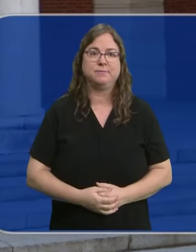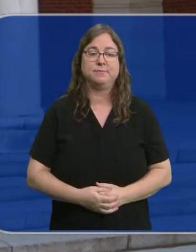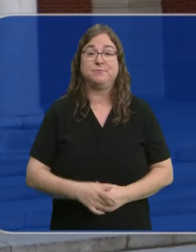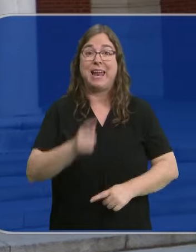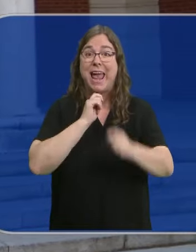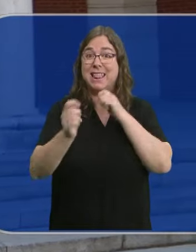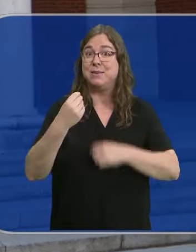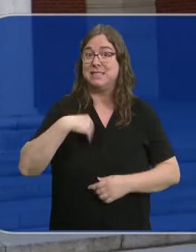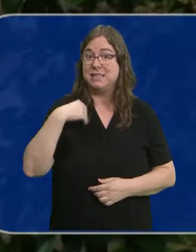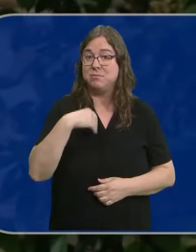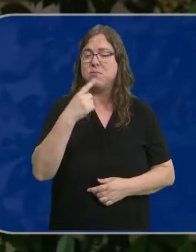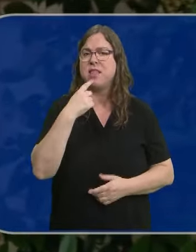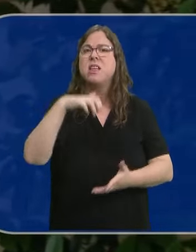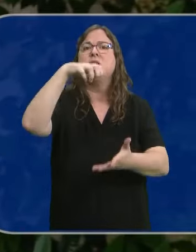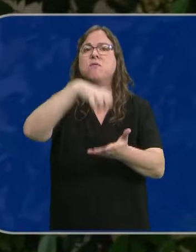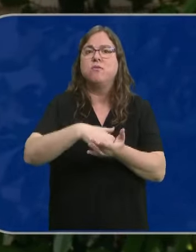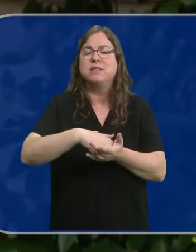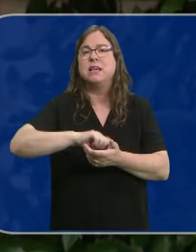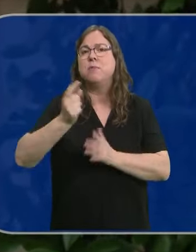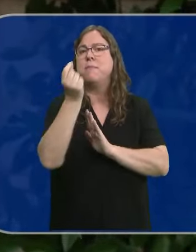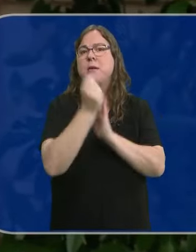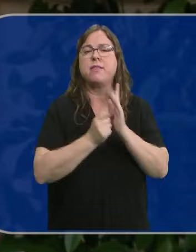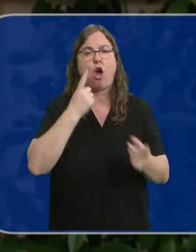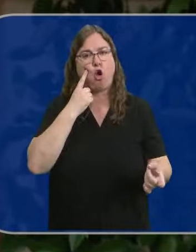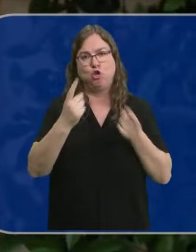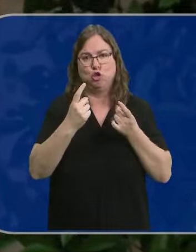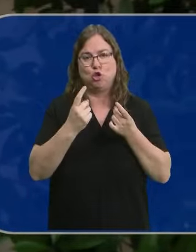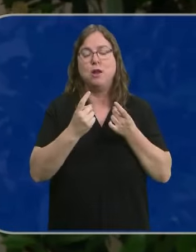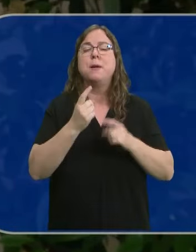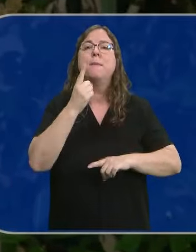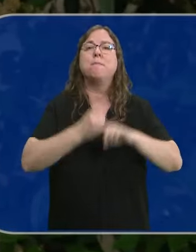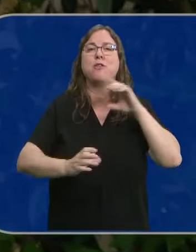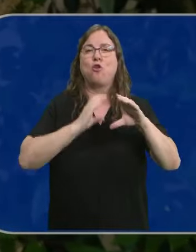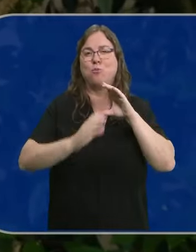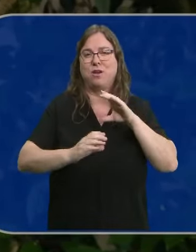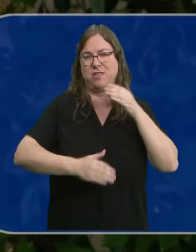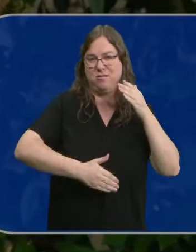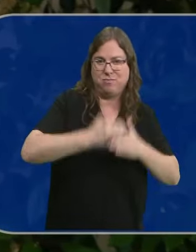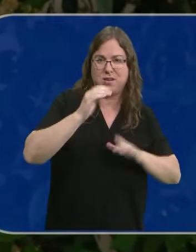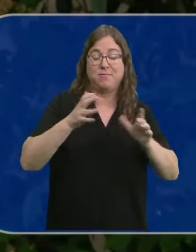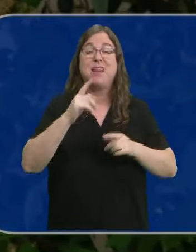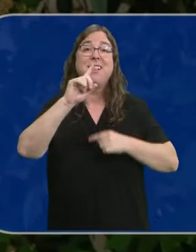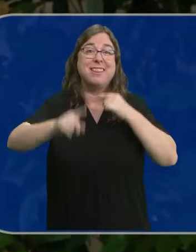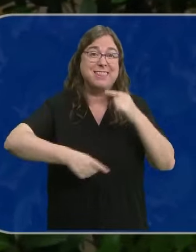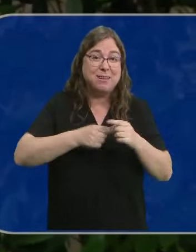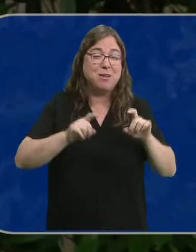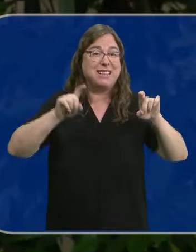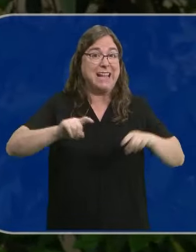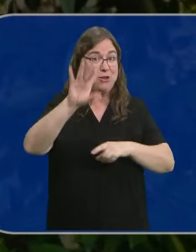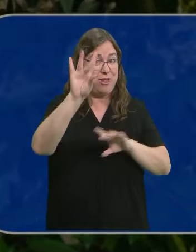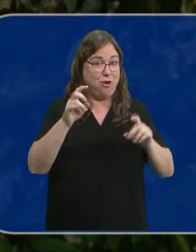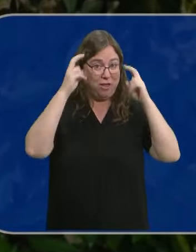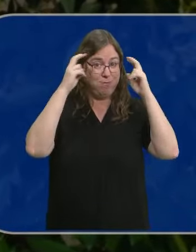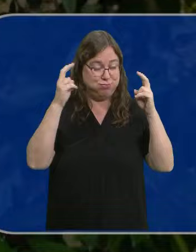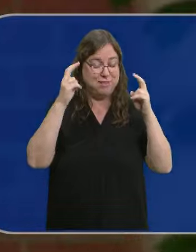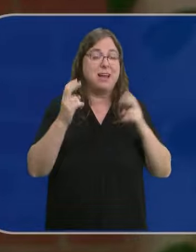En esa entrevista, Sánchez ponía fecha a las primeras medidas de control de los medios de comunicación que ya anunció tras su retiro de cinco días. El 17 de